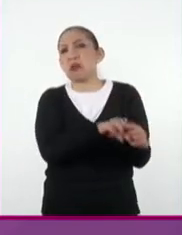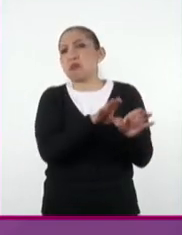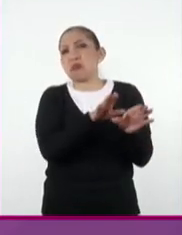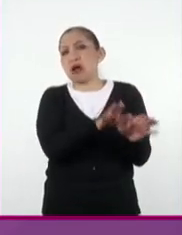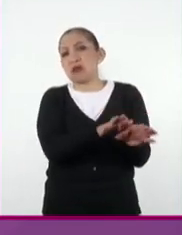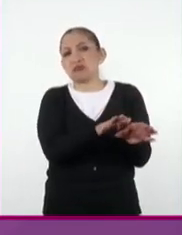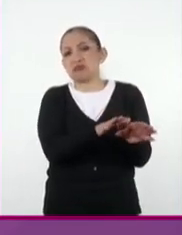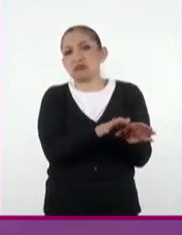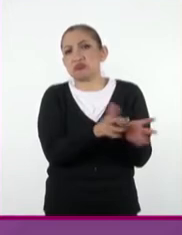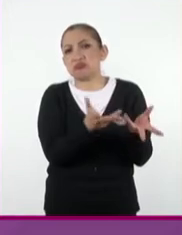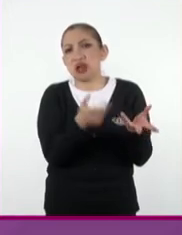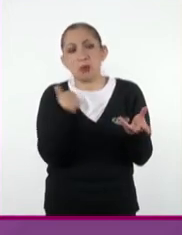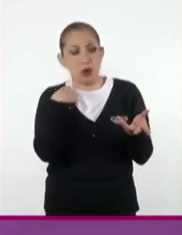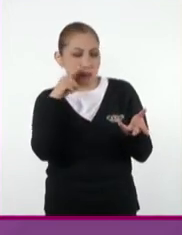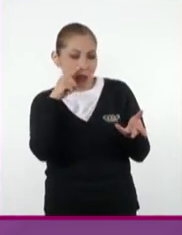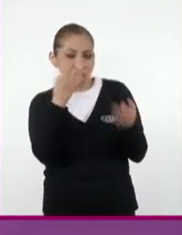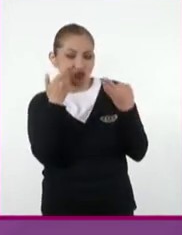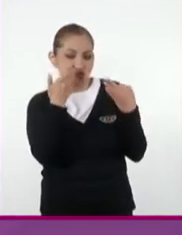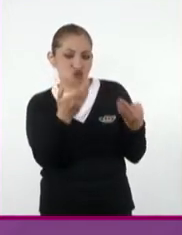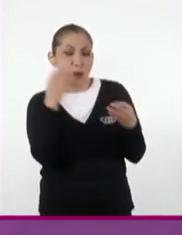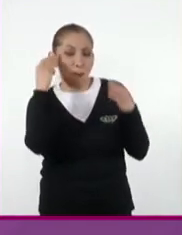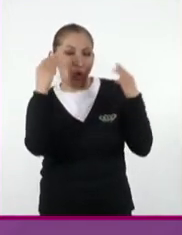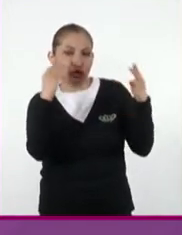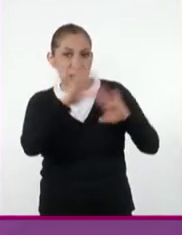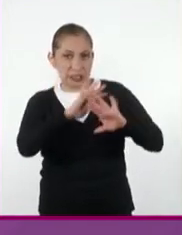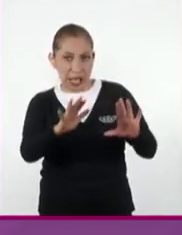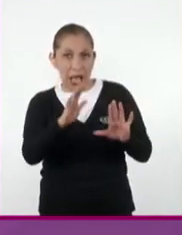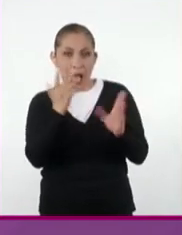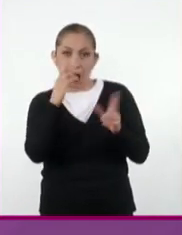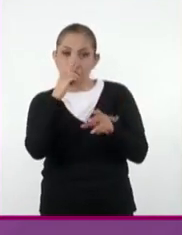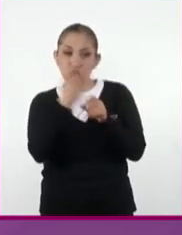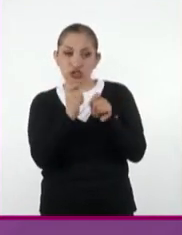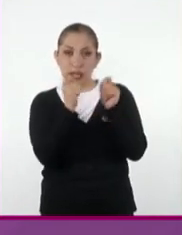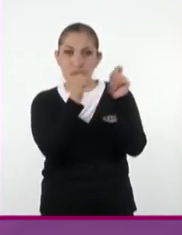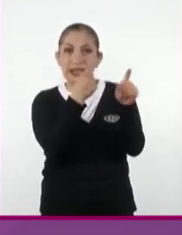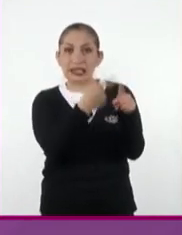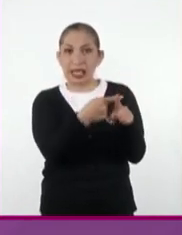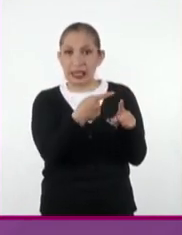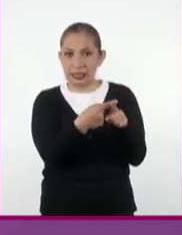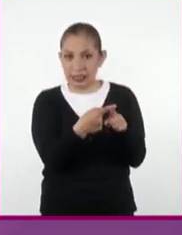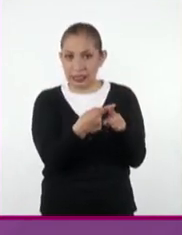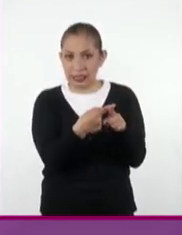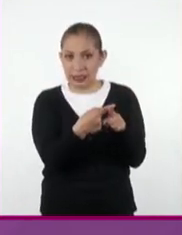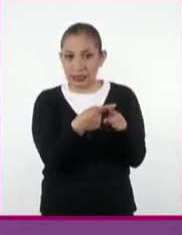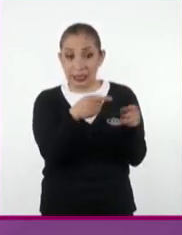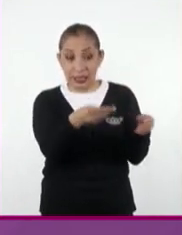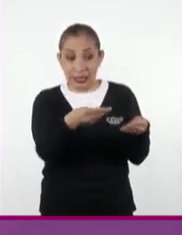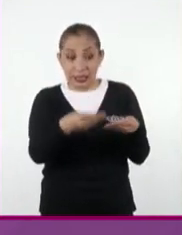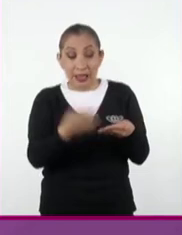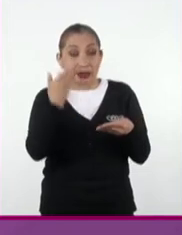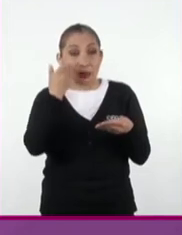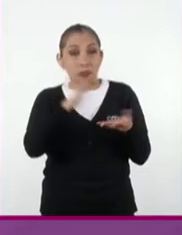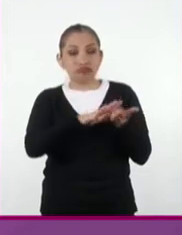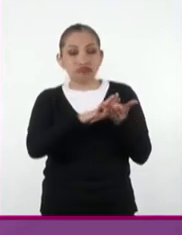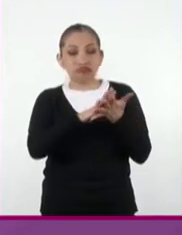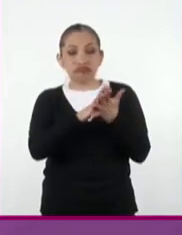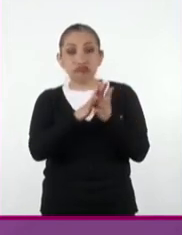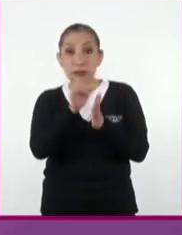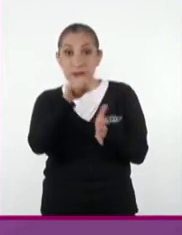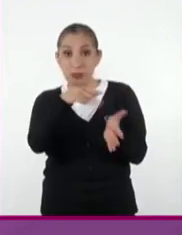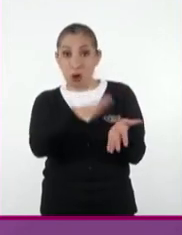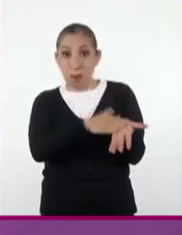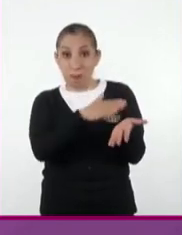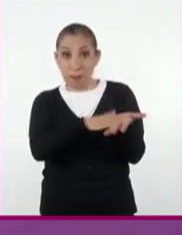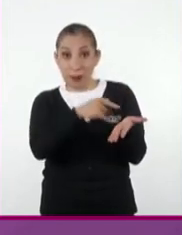daba fe de que el museo ya tenía un responsable. Con el paso del tiempo, bueno,